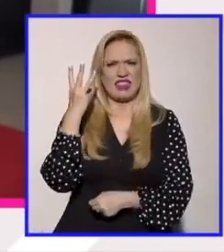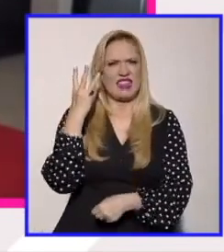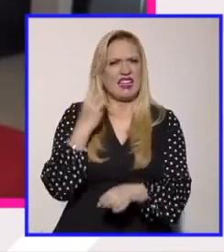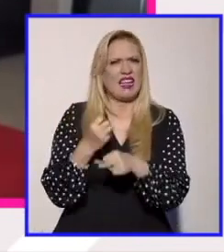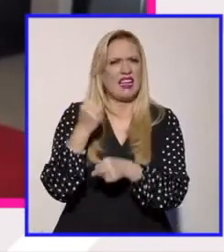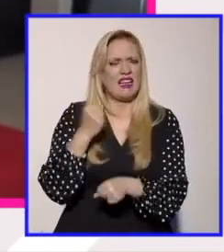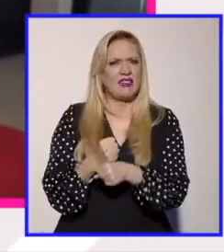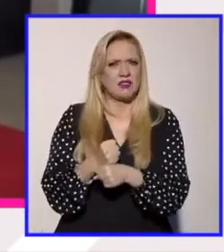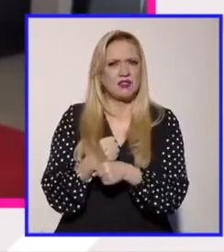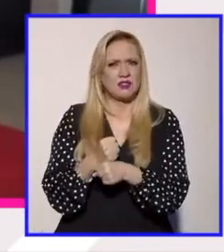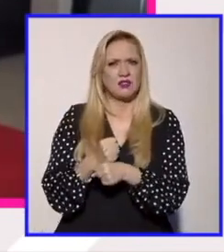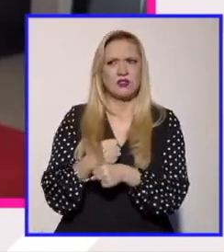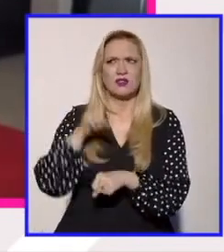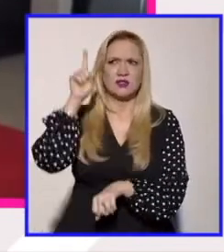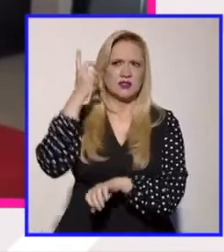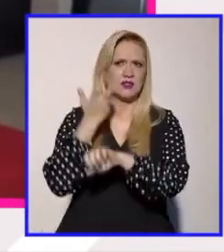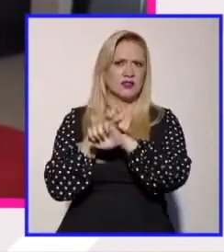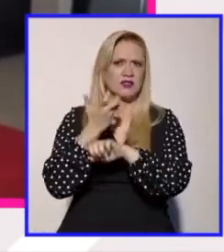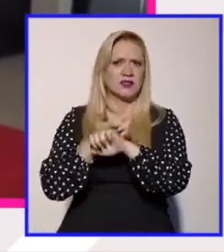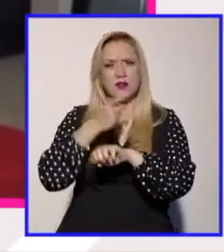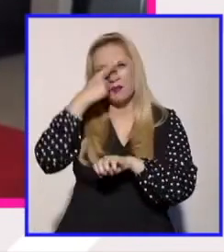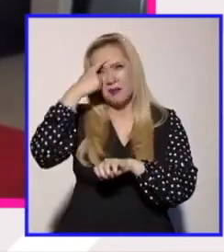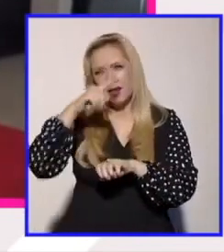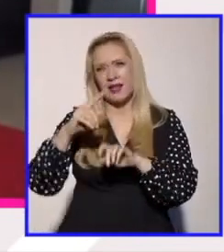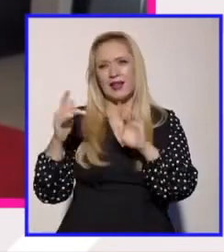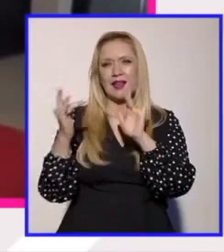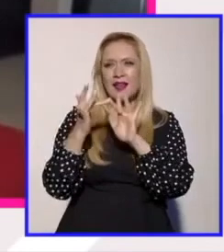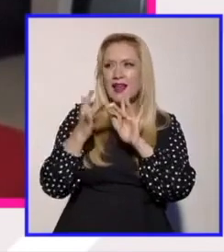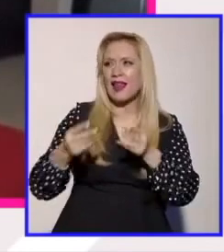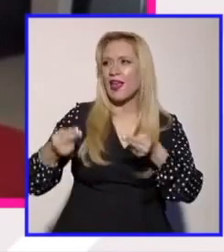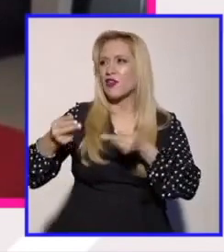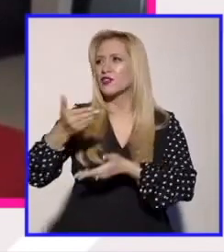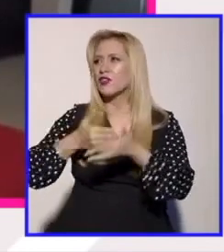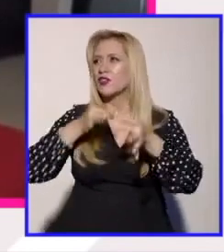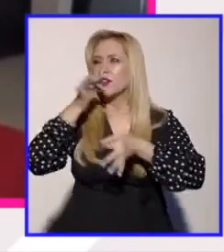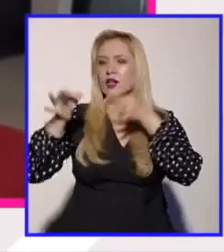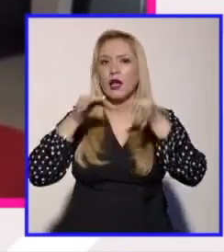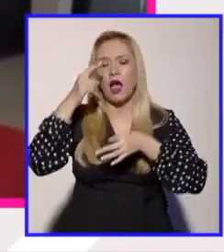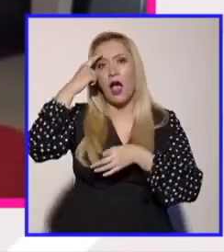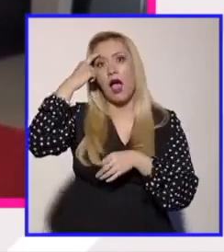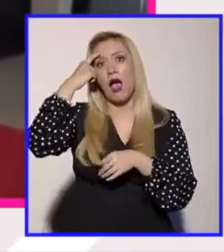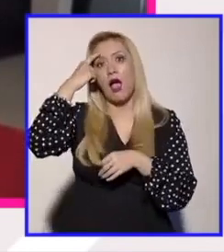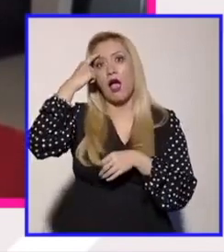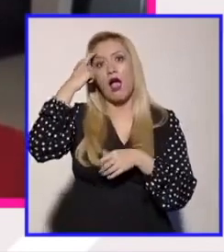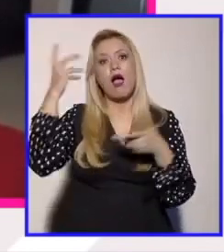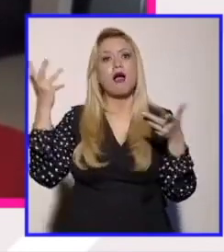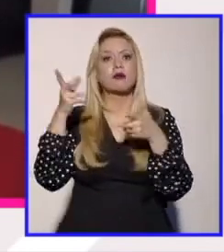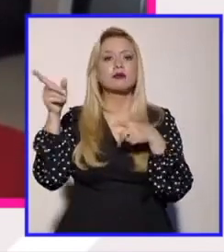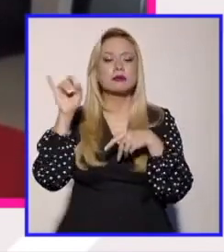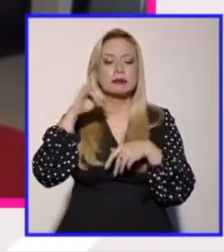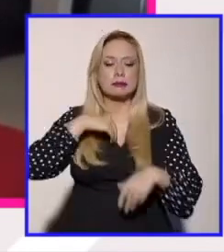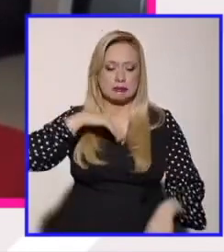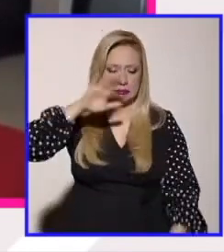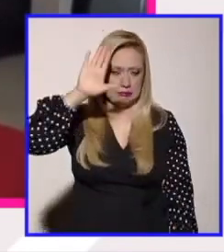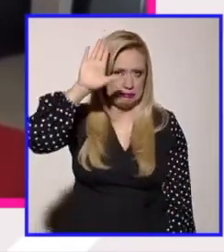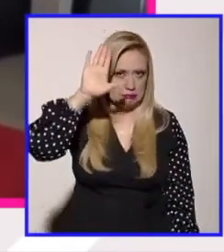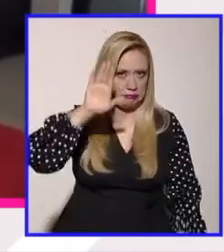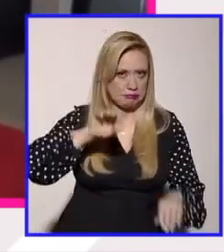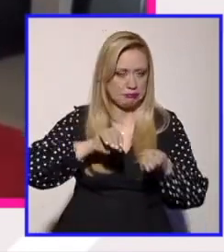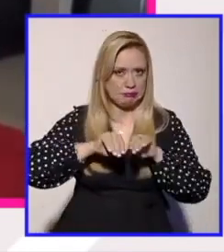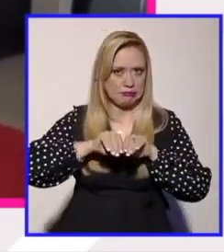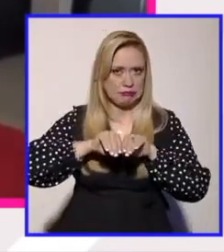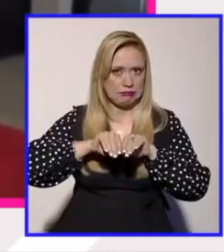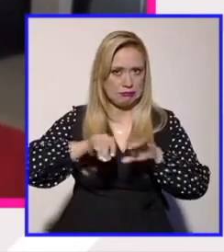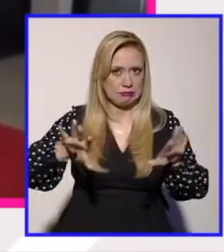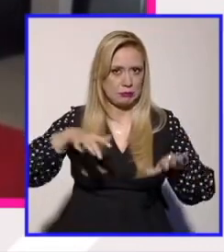una agencia de relaciones públicas en Estados Unidos de crear la leyenda del acosador trans en los baños de